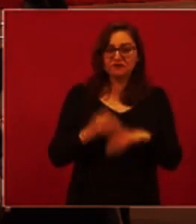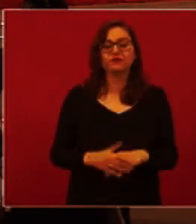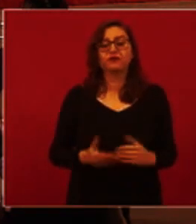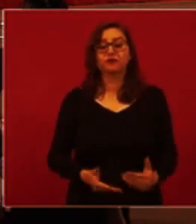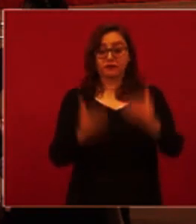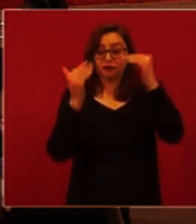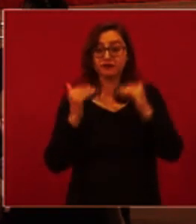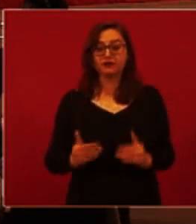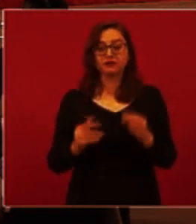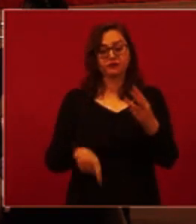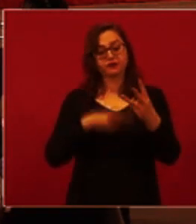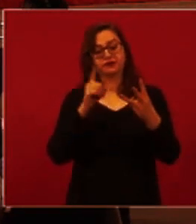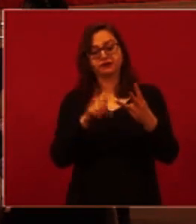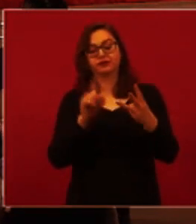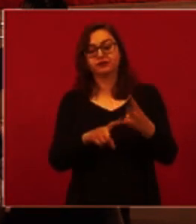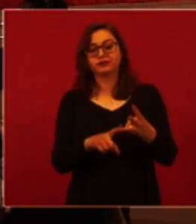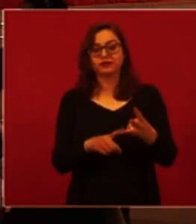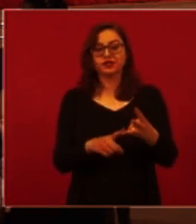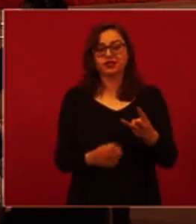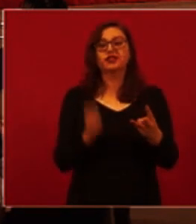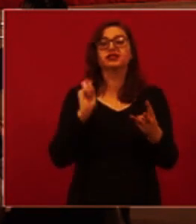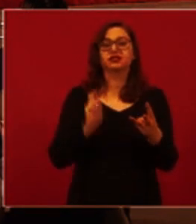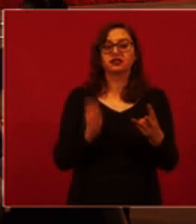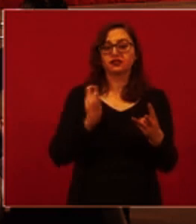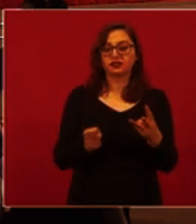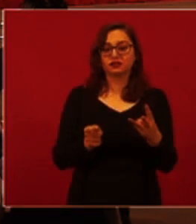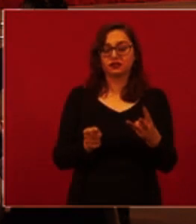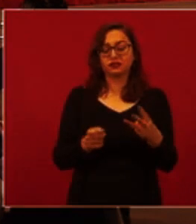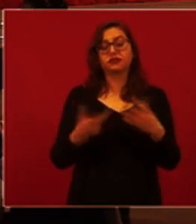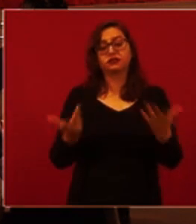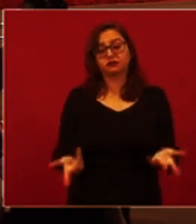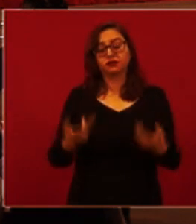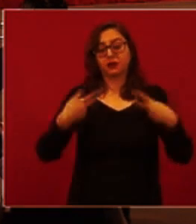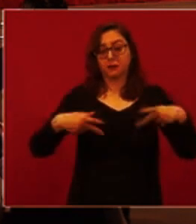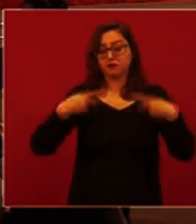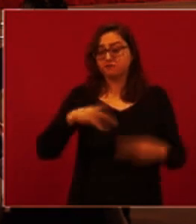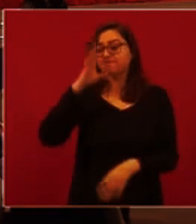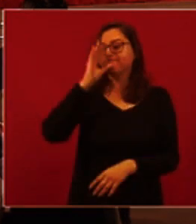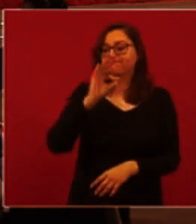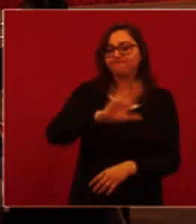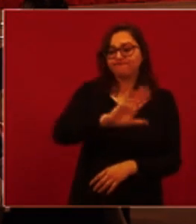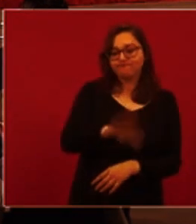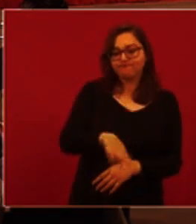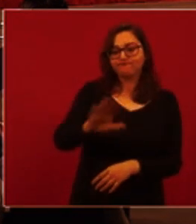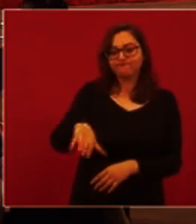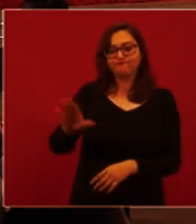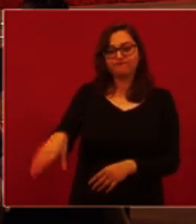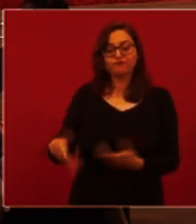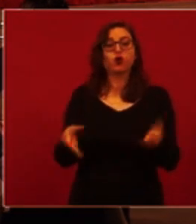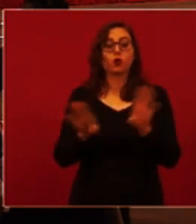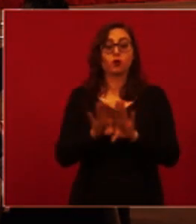y es igual, la representación de cómo van ocurriendo en este caso las defunciones en el tiempo.